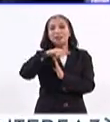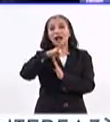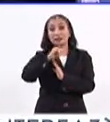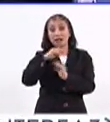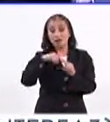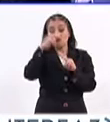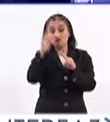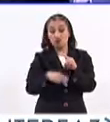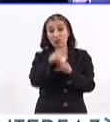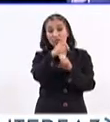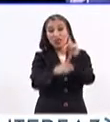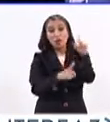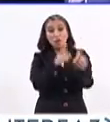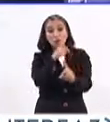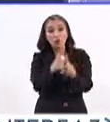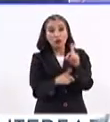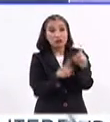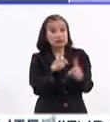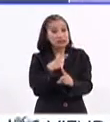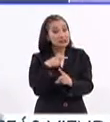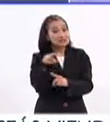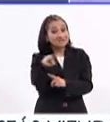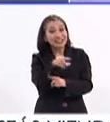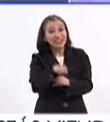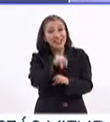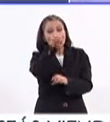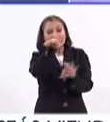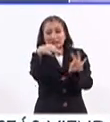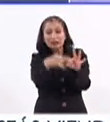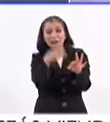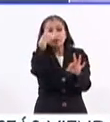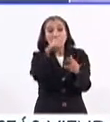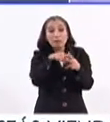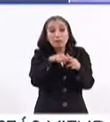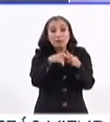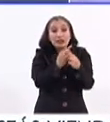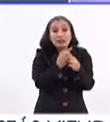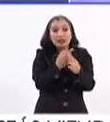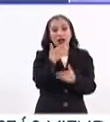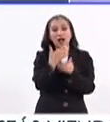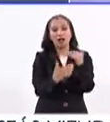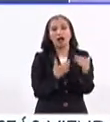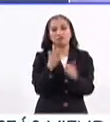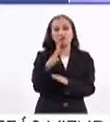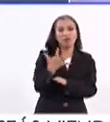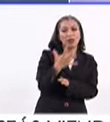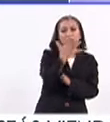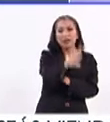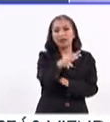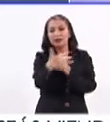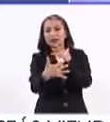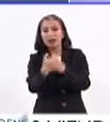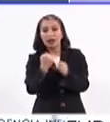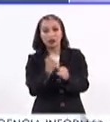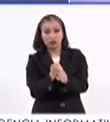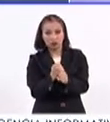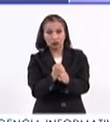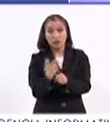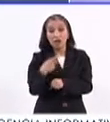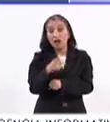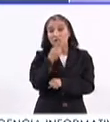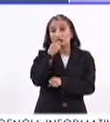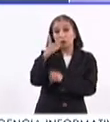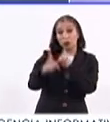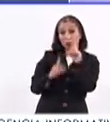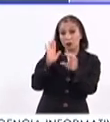los clavados, son deportes que la edad óptima para desarrollarse es alrededor de los 10, 15 años. Pero si